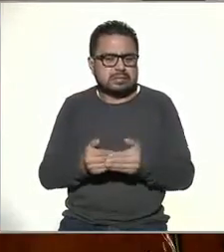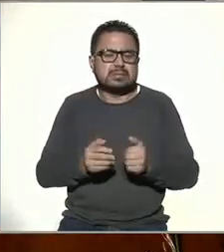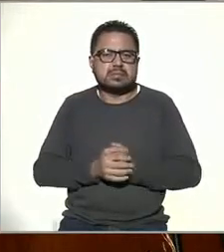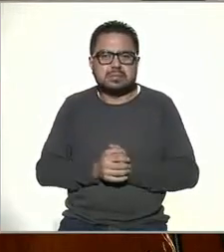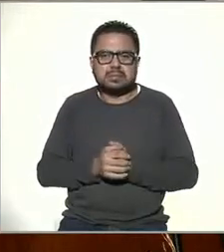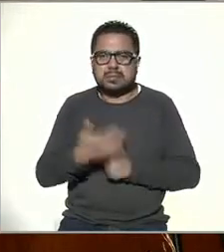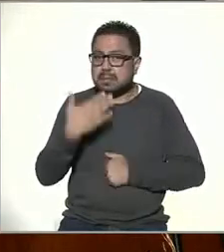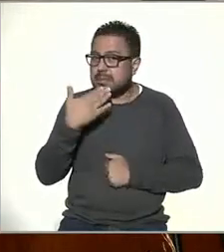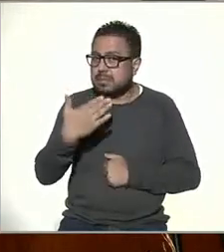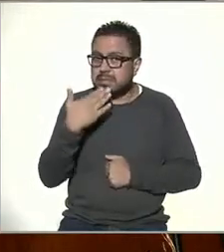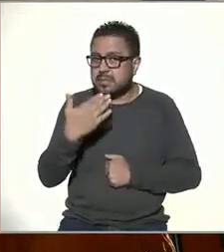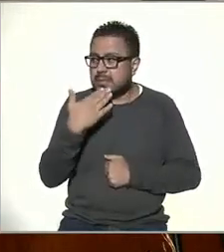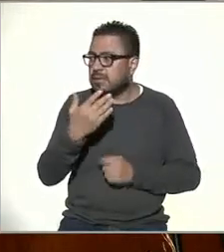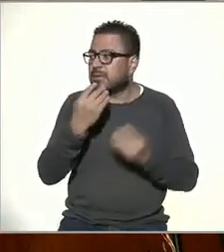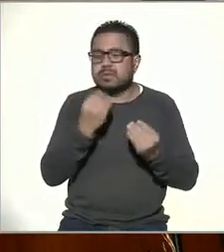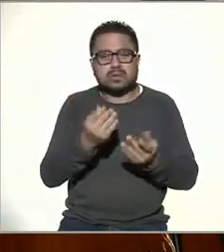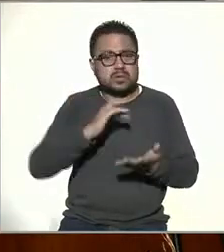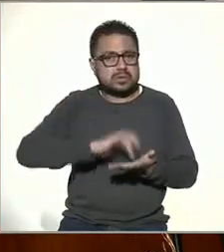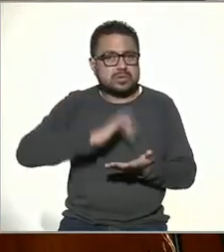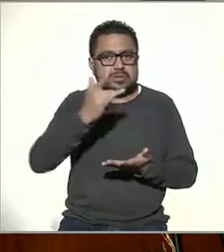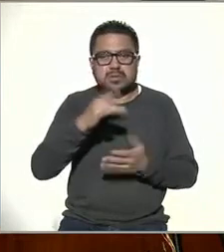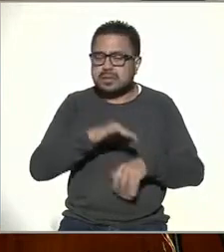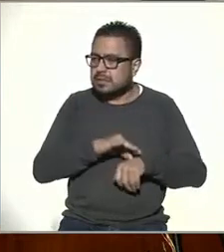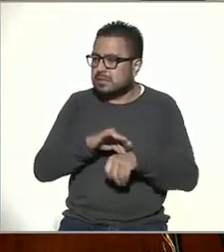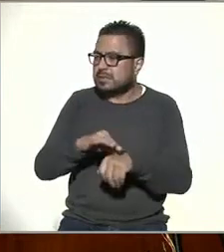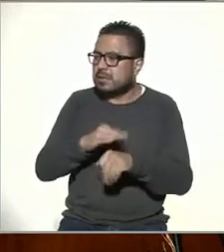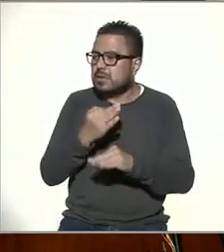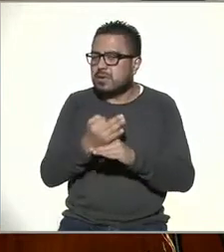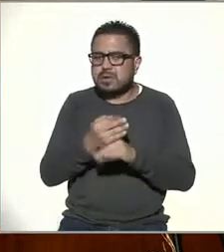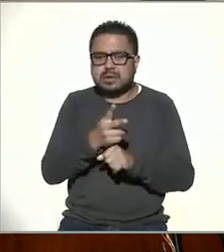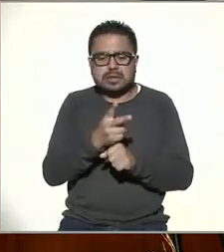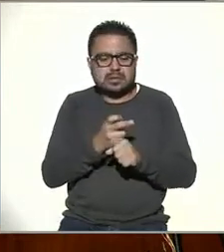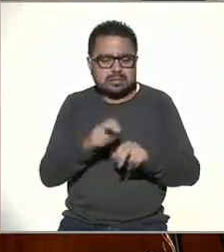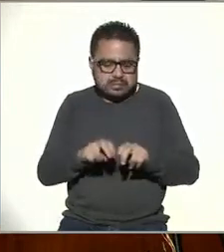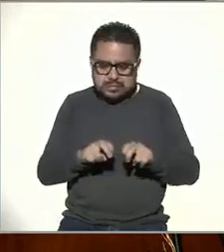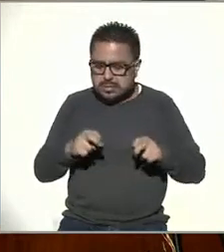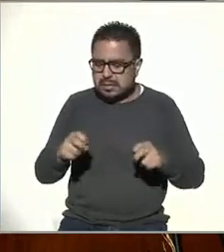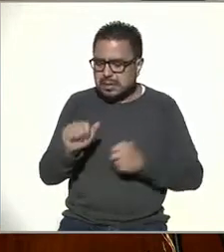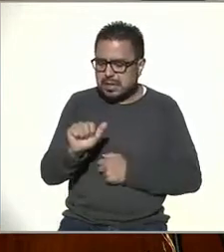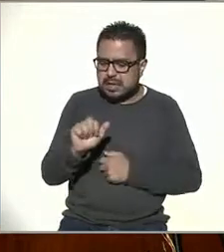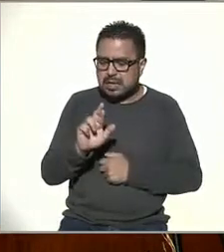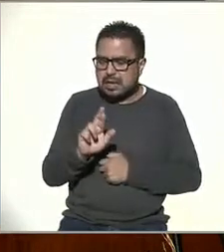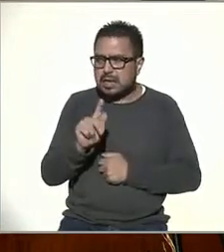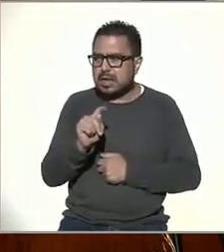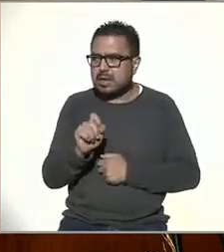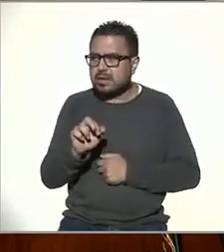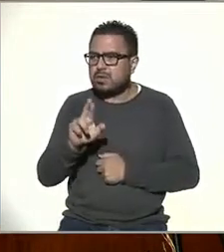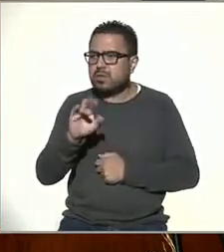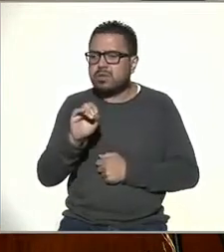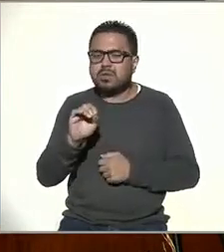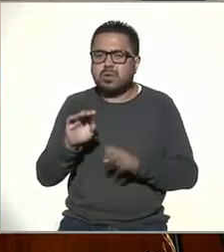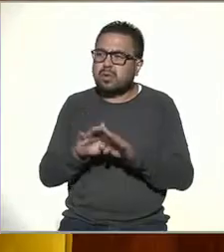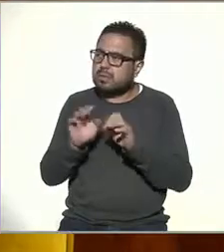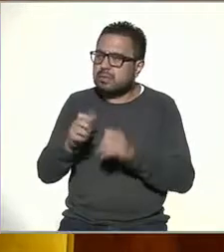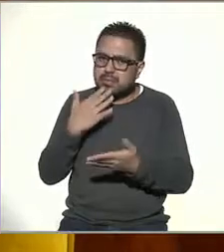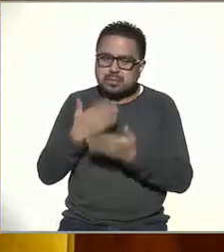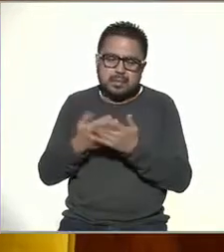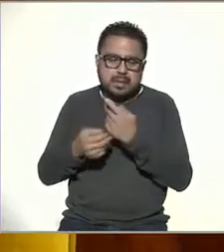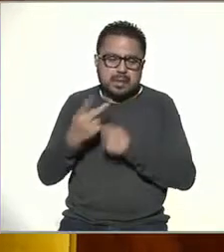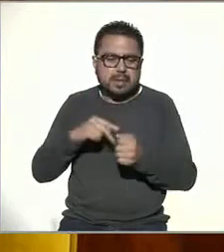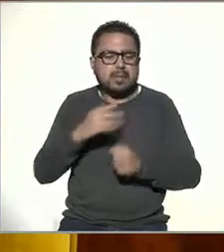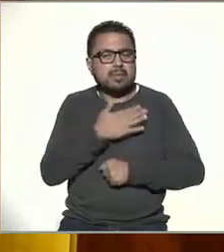Muy bien, pues muchas gracias. Les presento a nuestros invitados, Arturo Blancas Espejo. ¿Cómo estás, Arturo? Bienvenido. Muy buenos días.